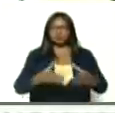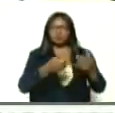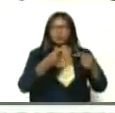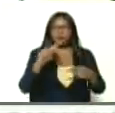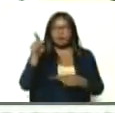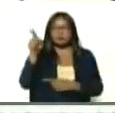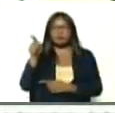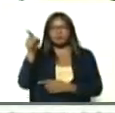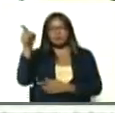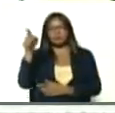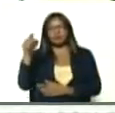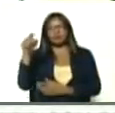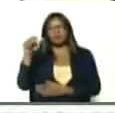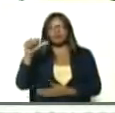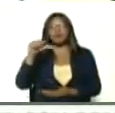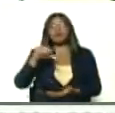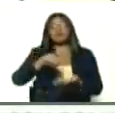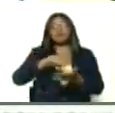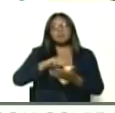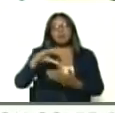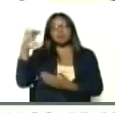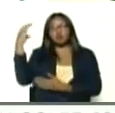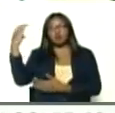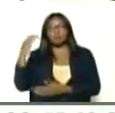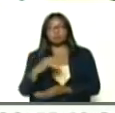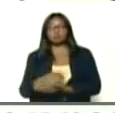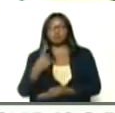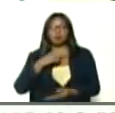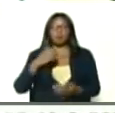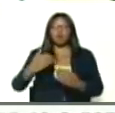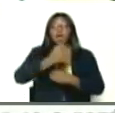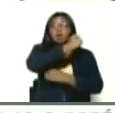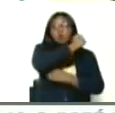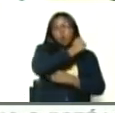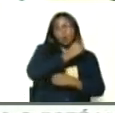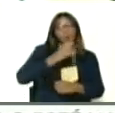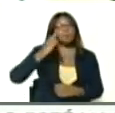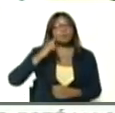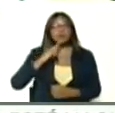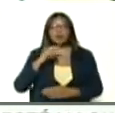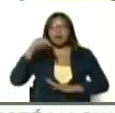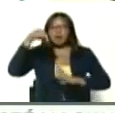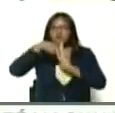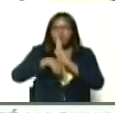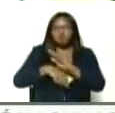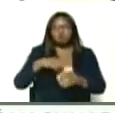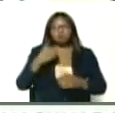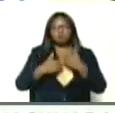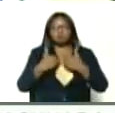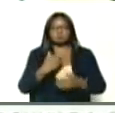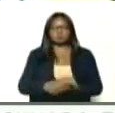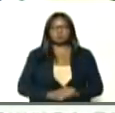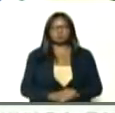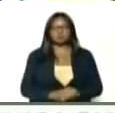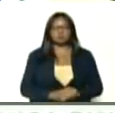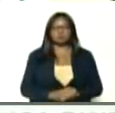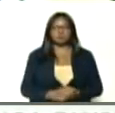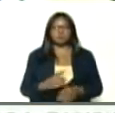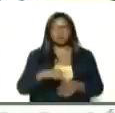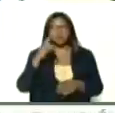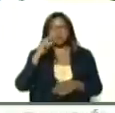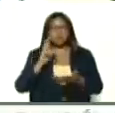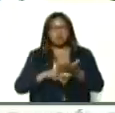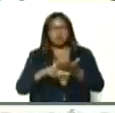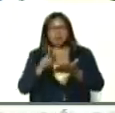santanderista, de Bogotá, así que, vamos, escudo bolivariano, a fondo, a fondo, bueno, en tiempo real, estaba